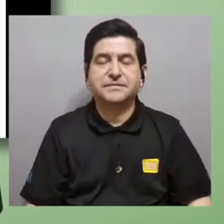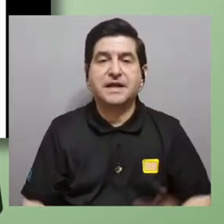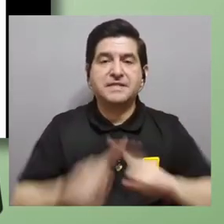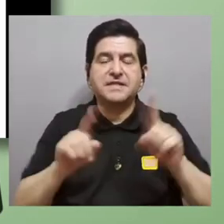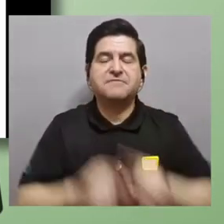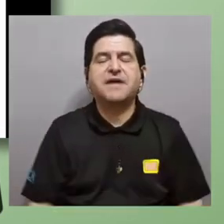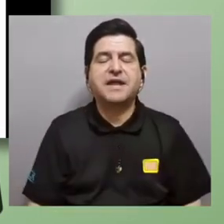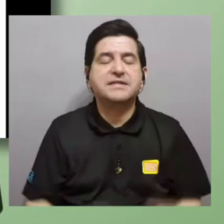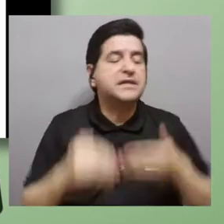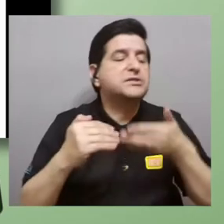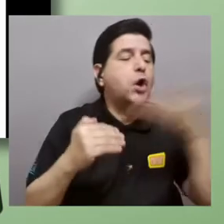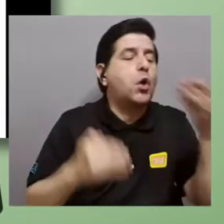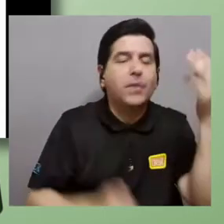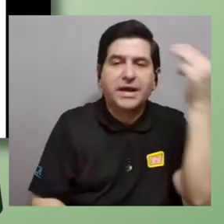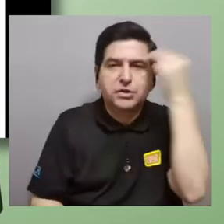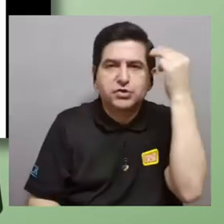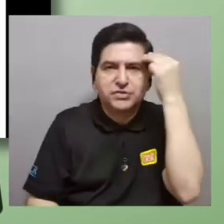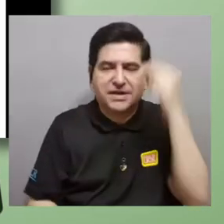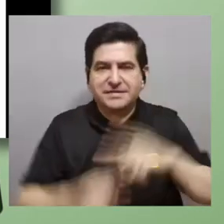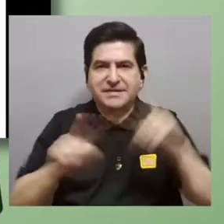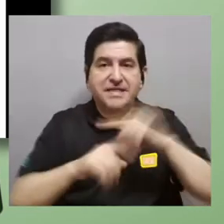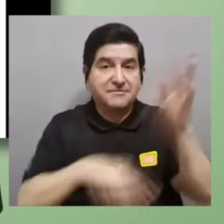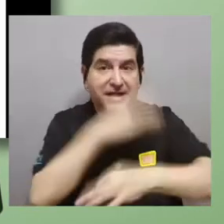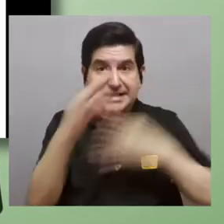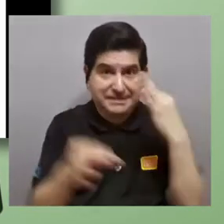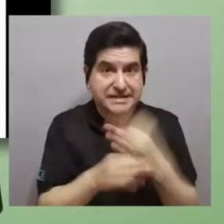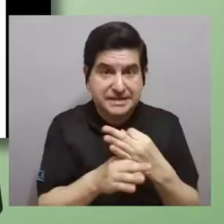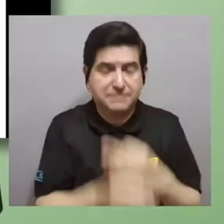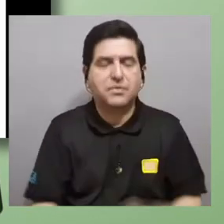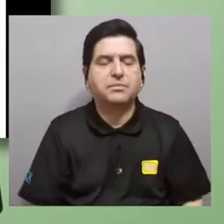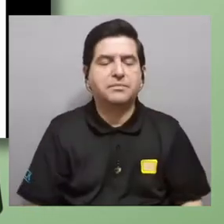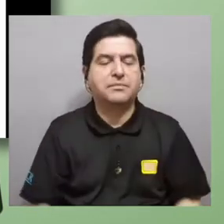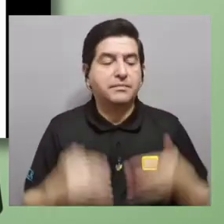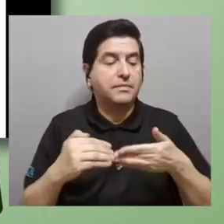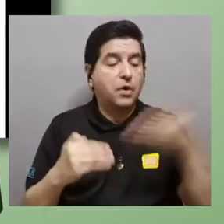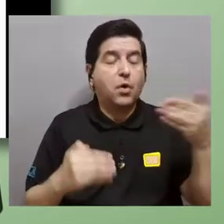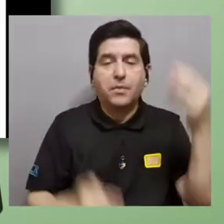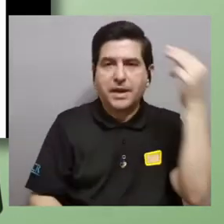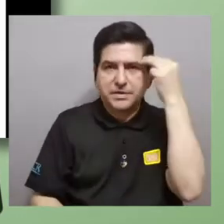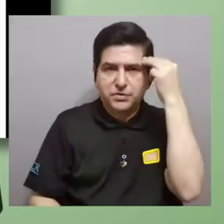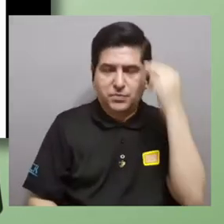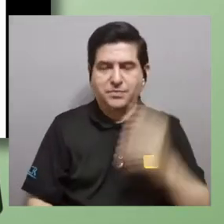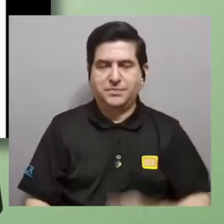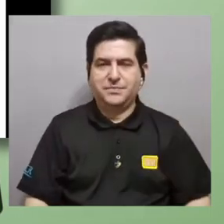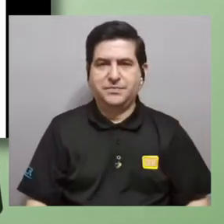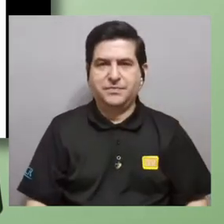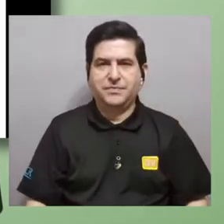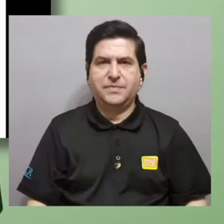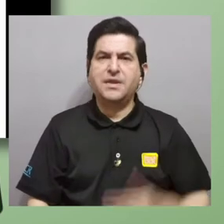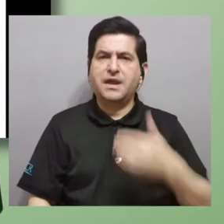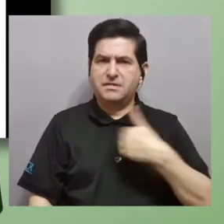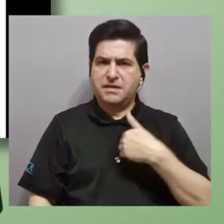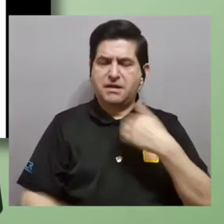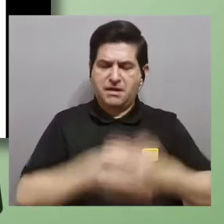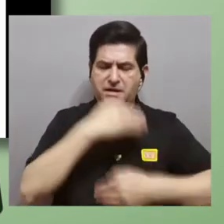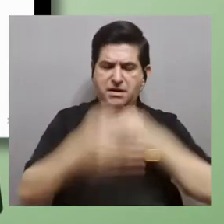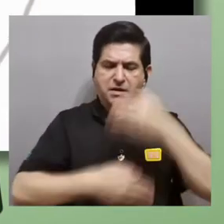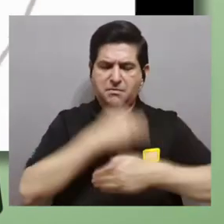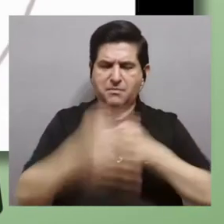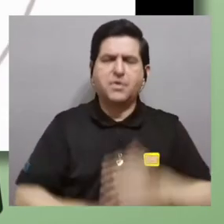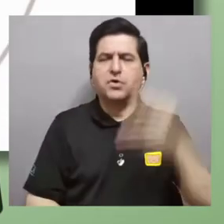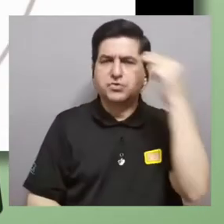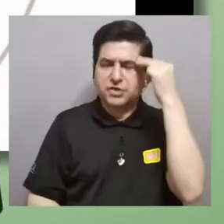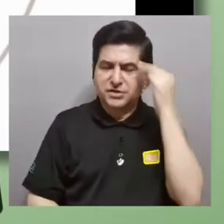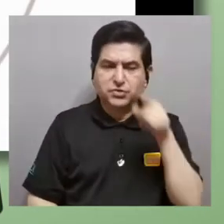entidades mentales son objetos mentales muy variados en natural esos objetos mentales representaciones mentales van a tener procedimientos